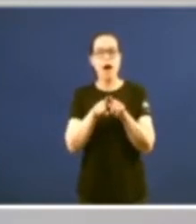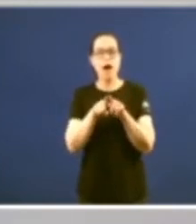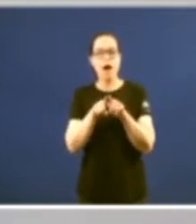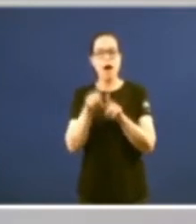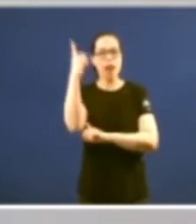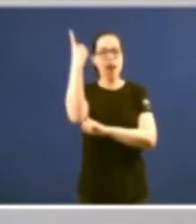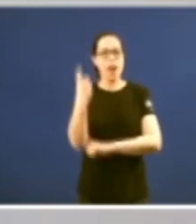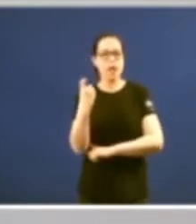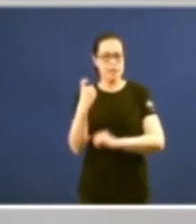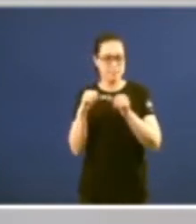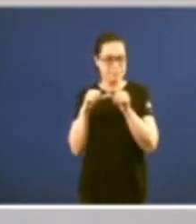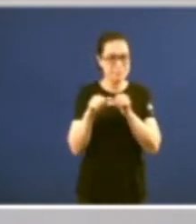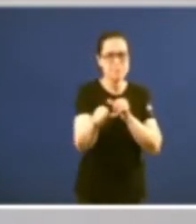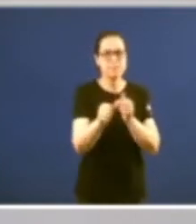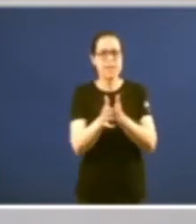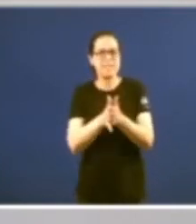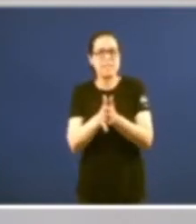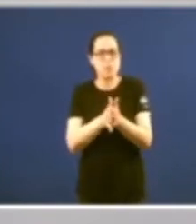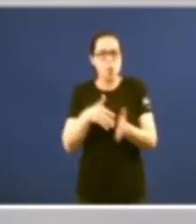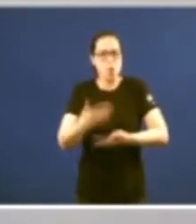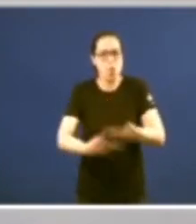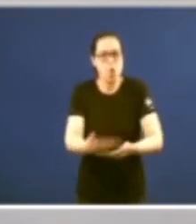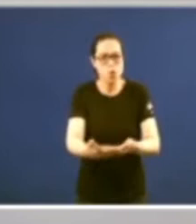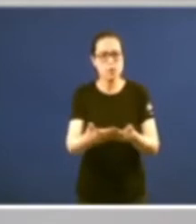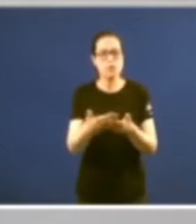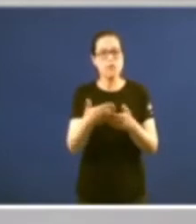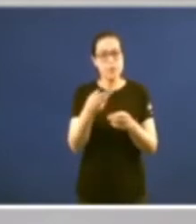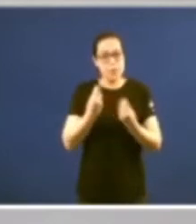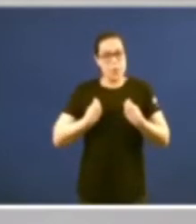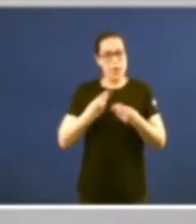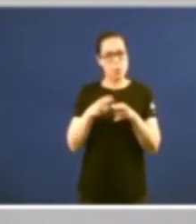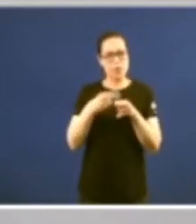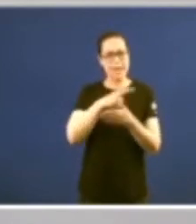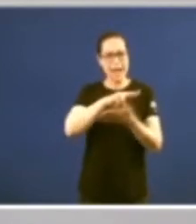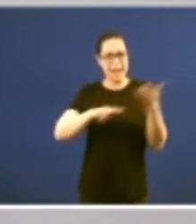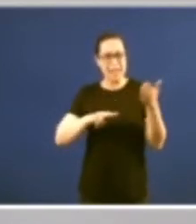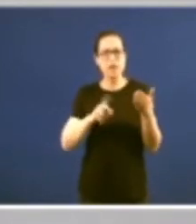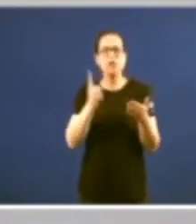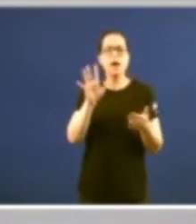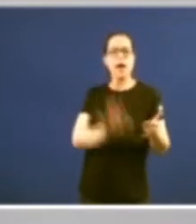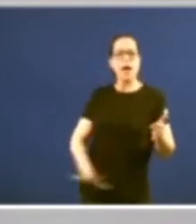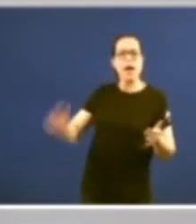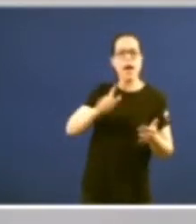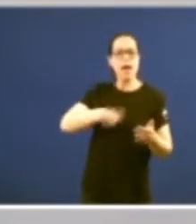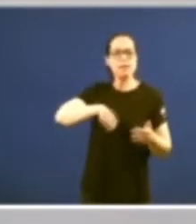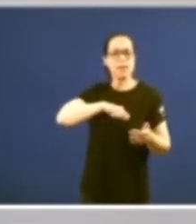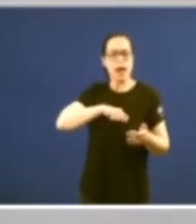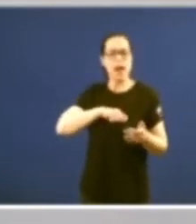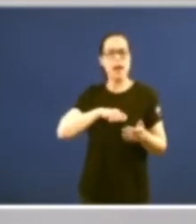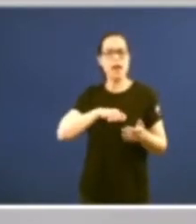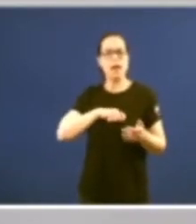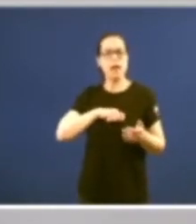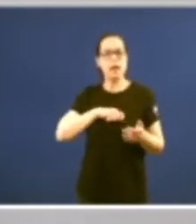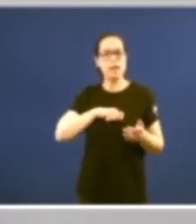continuación en la vida política de galicia una vida política que no sólo se proyecta a nivel nacional o estatal sino también